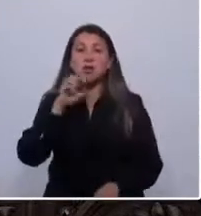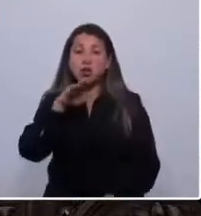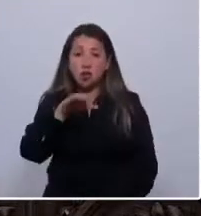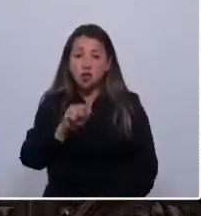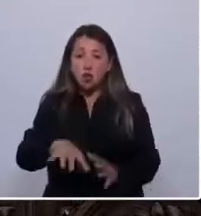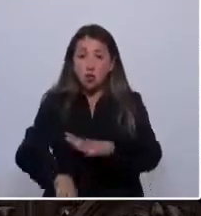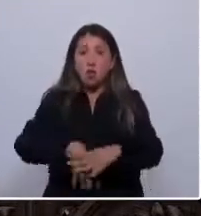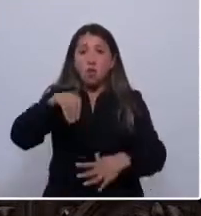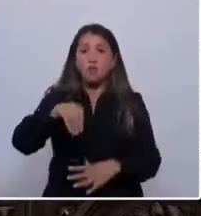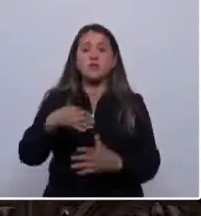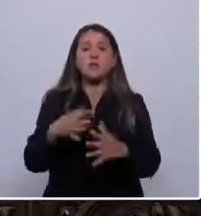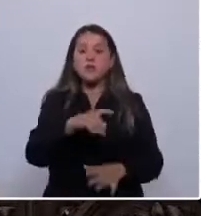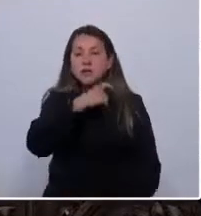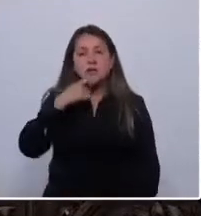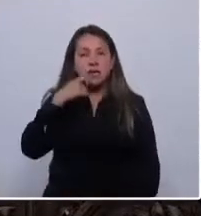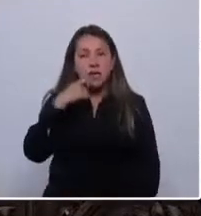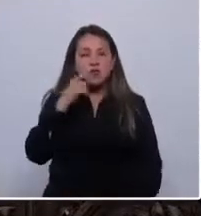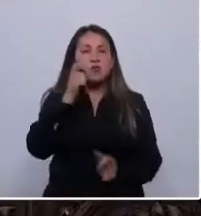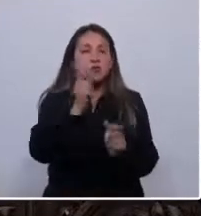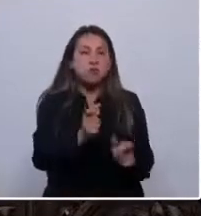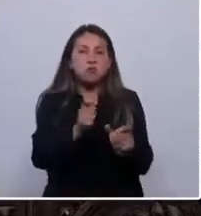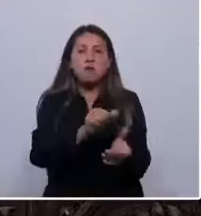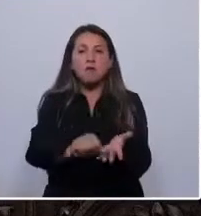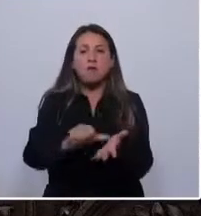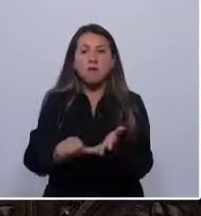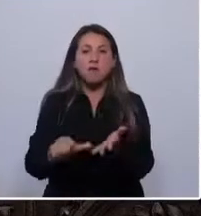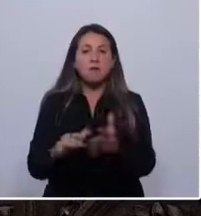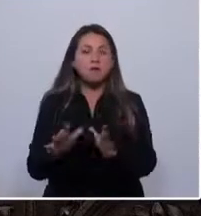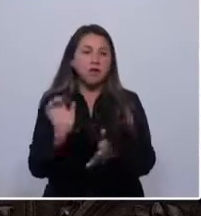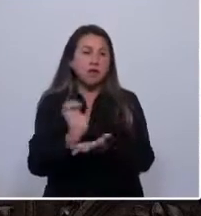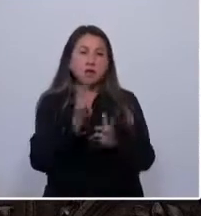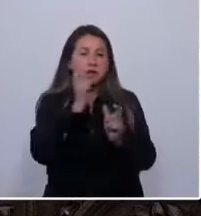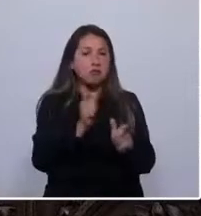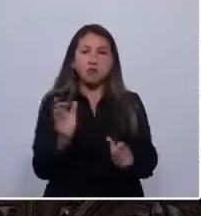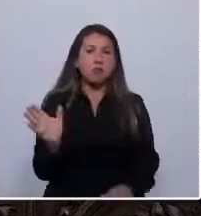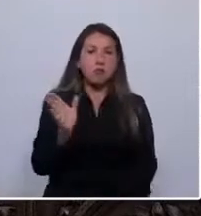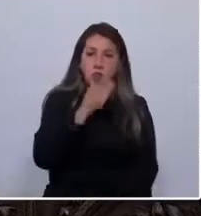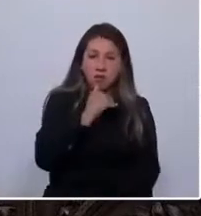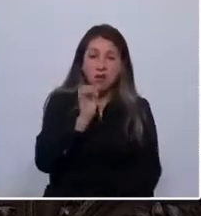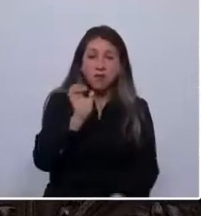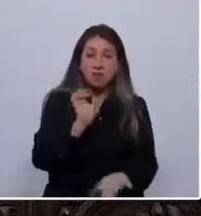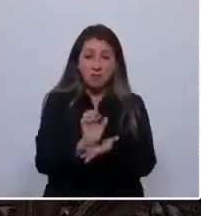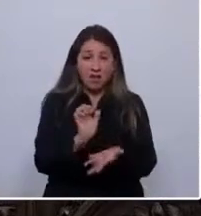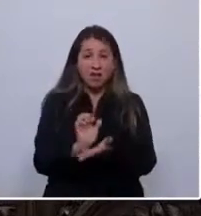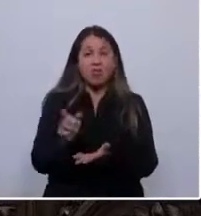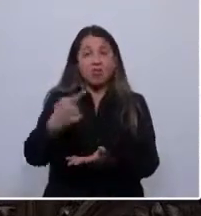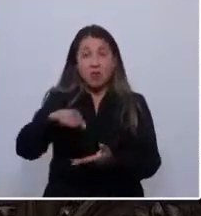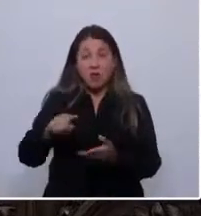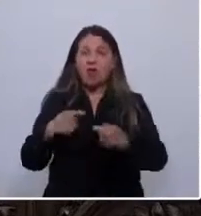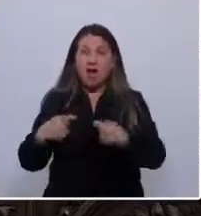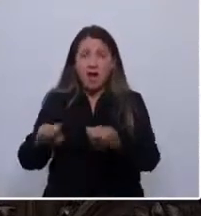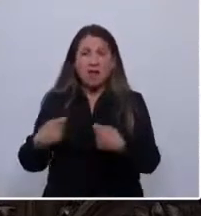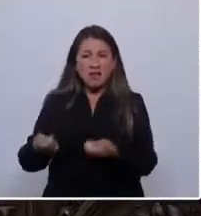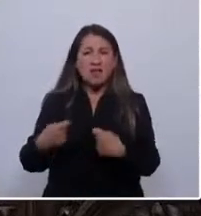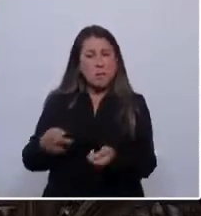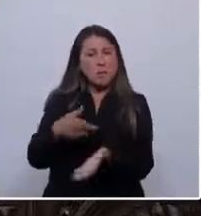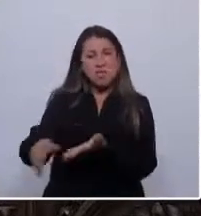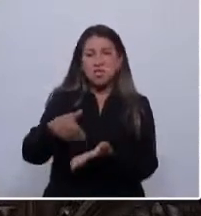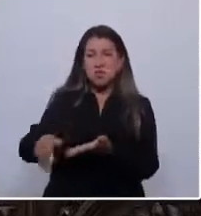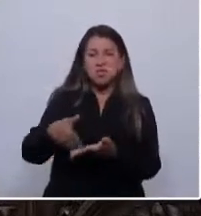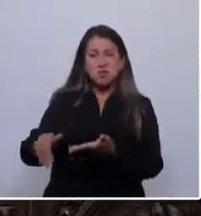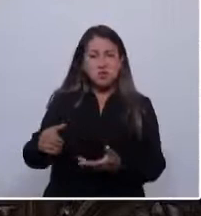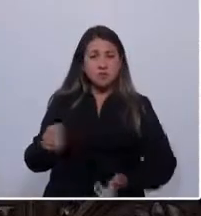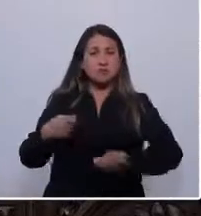Estado el que dejó de fiscalizar a los abusadores. Y ha sido el Estado quien ha malgastado miles de millones de pesos